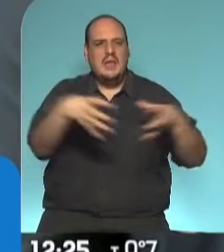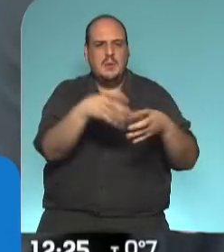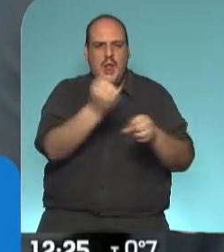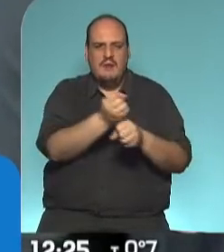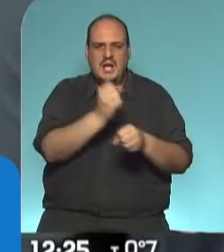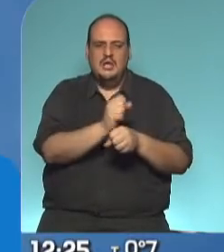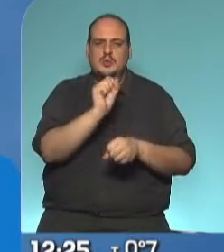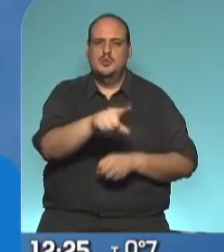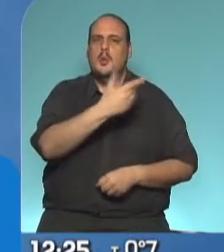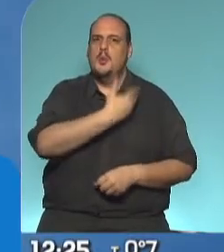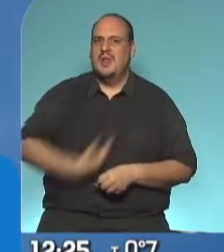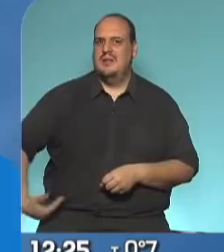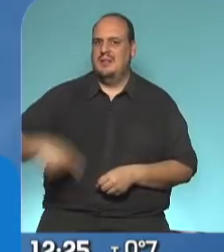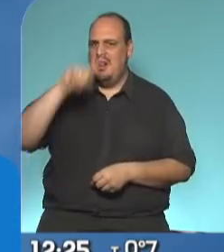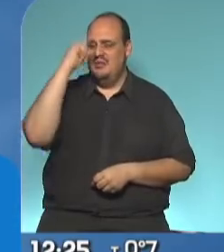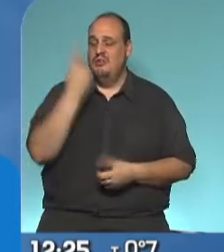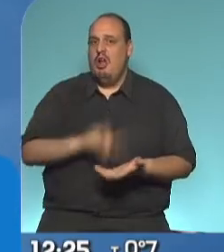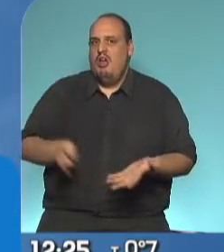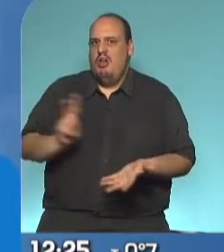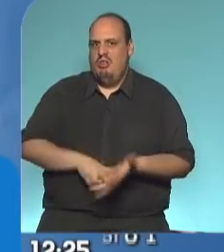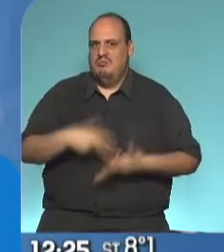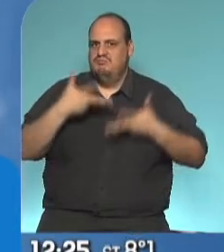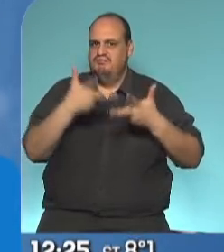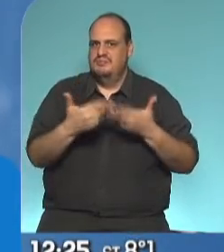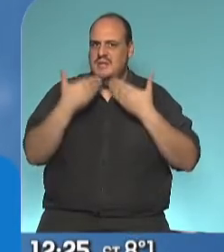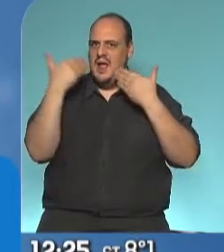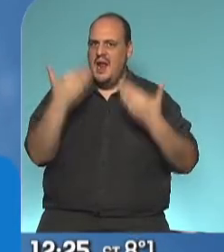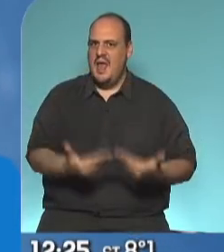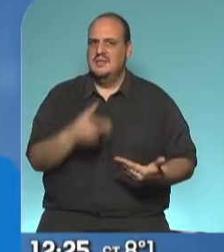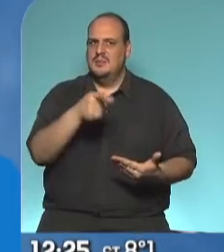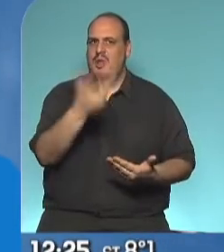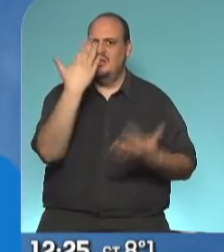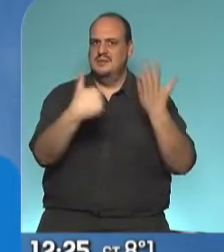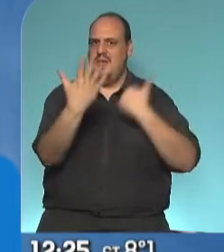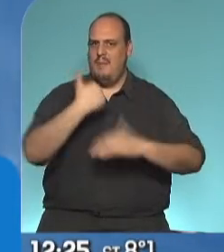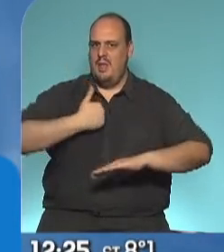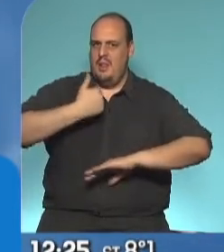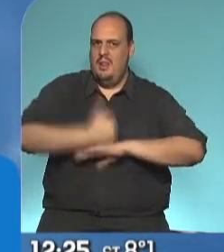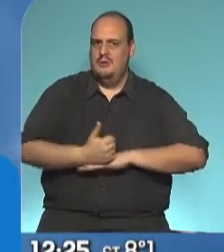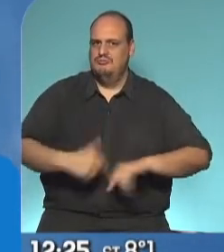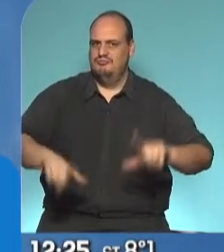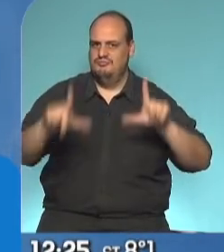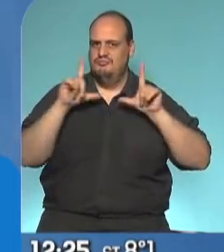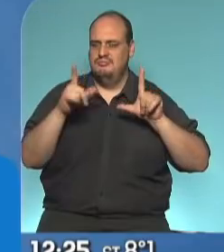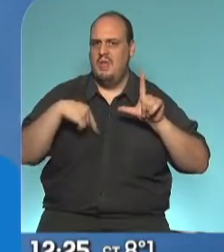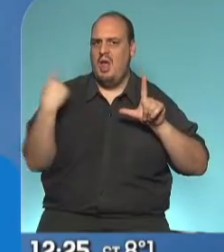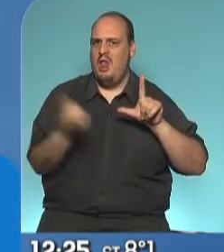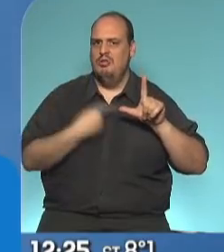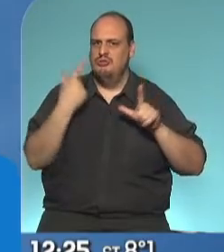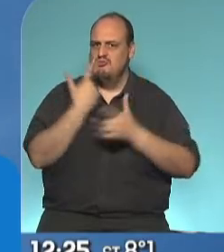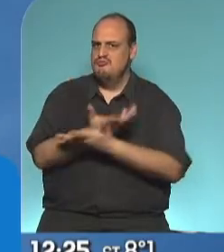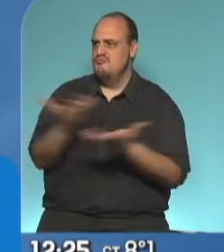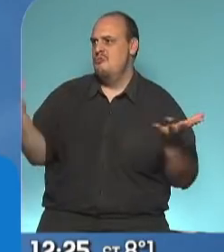Presidente de la Nación, una vez más, muy agradecido por convocarnos a poder mostrar